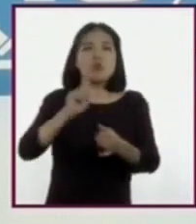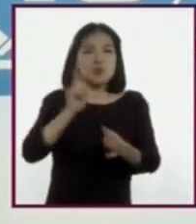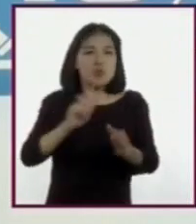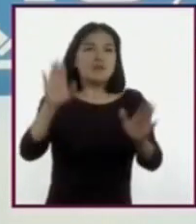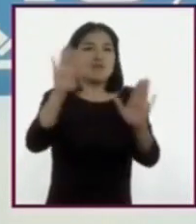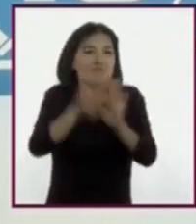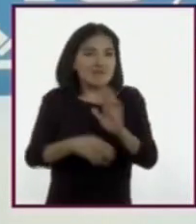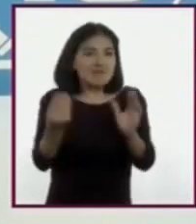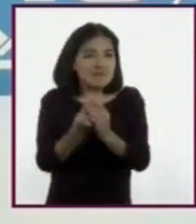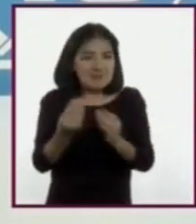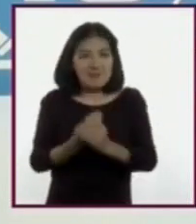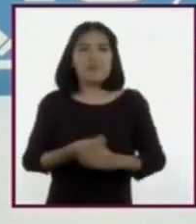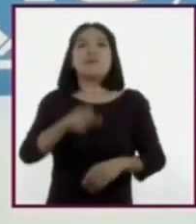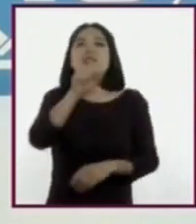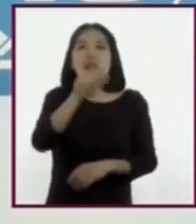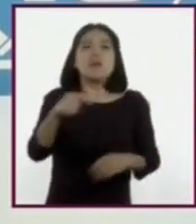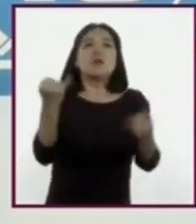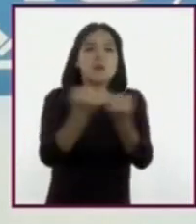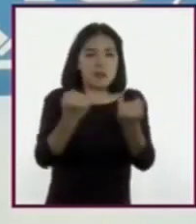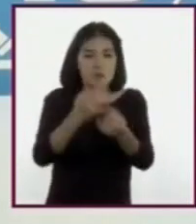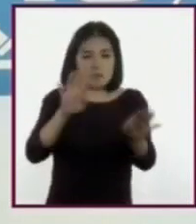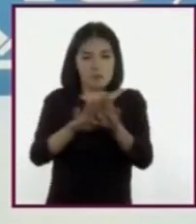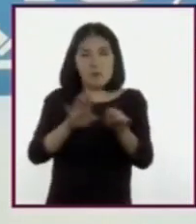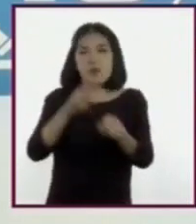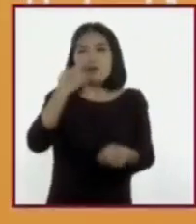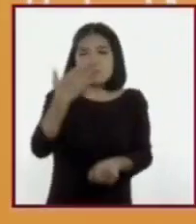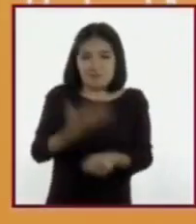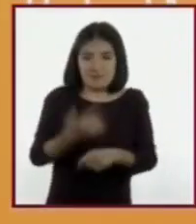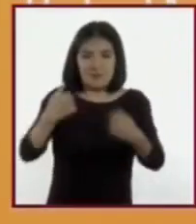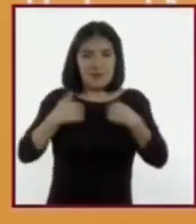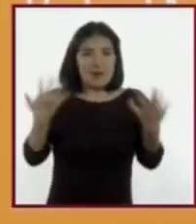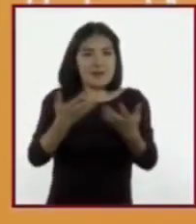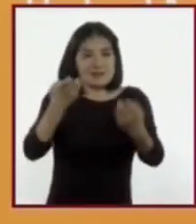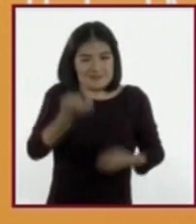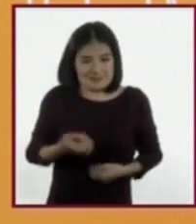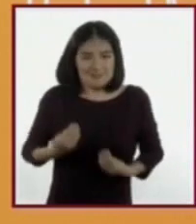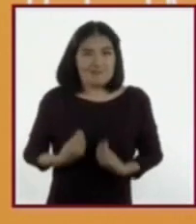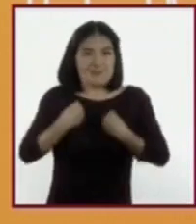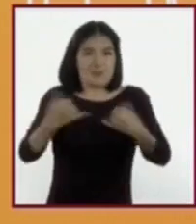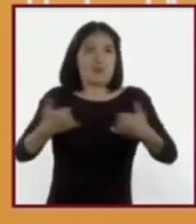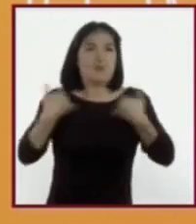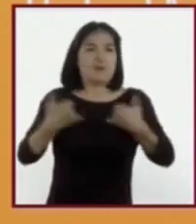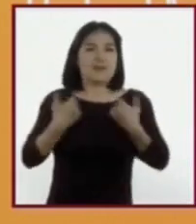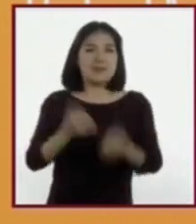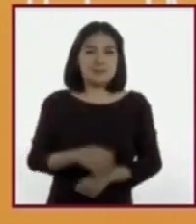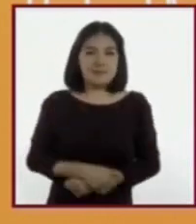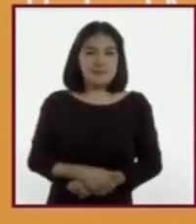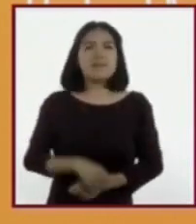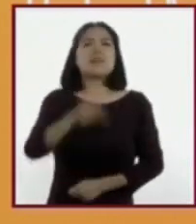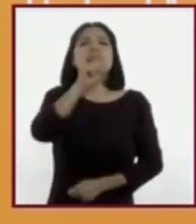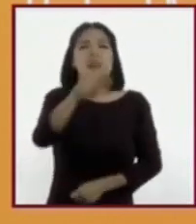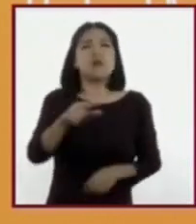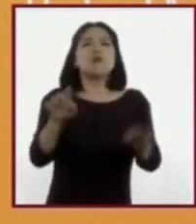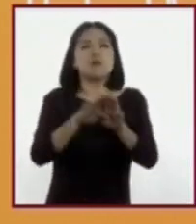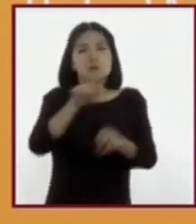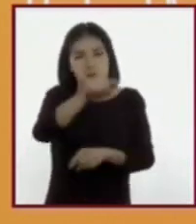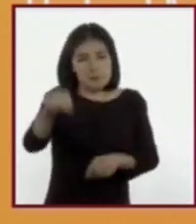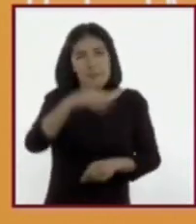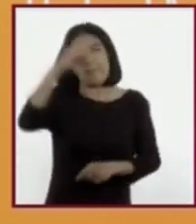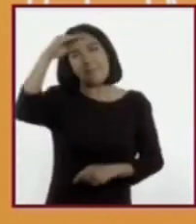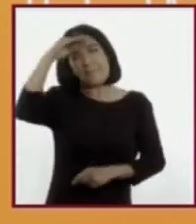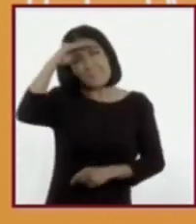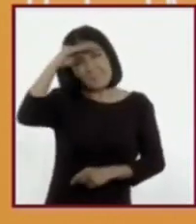se quiere o puede tener estas responsabilidades a esta edad. Ahora bien, también vale la pena reflexionar.